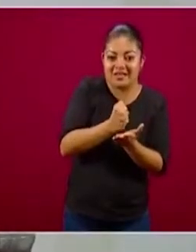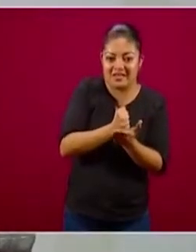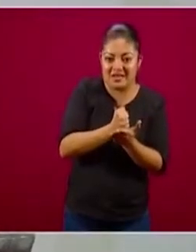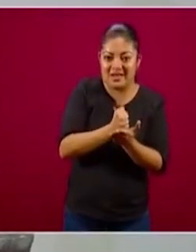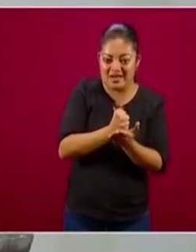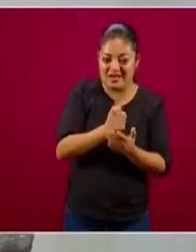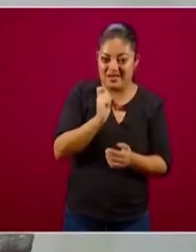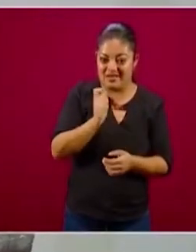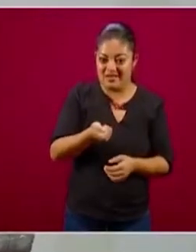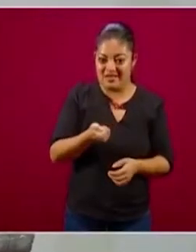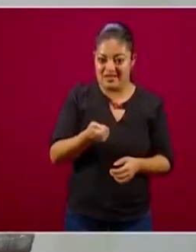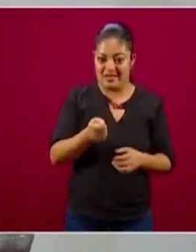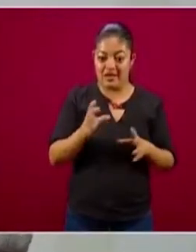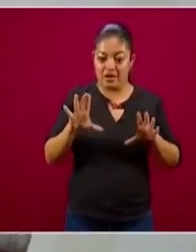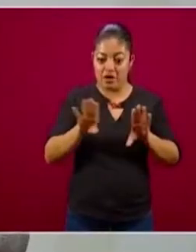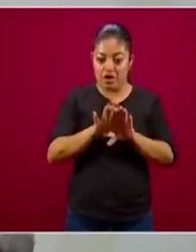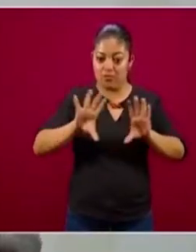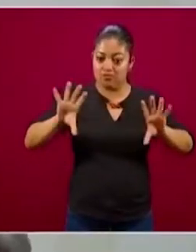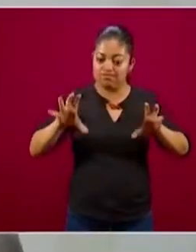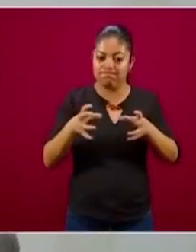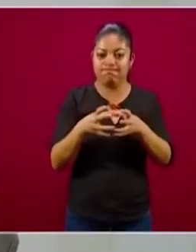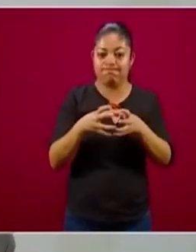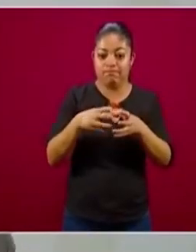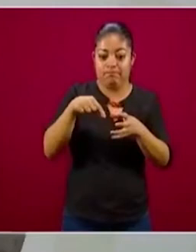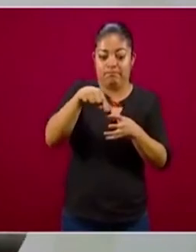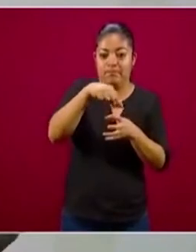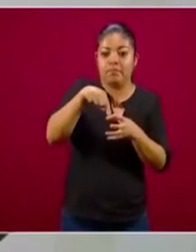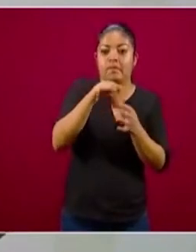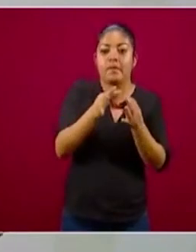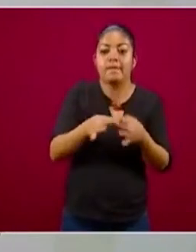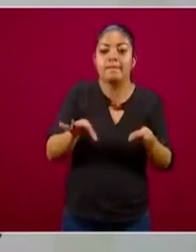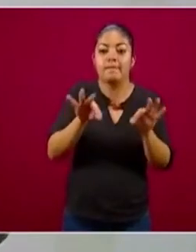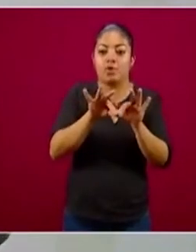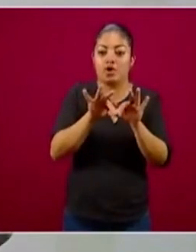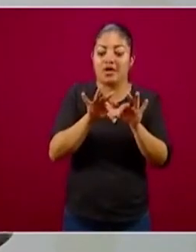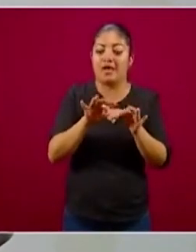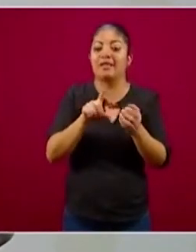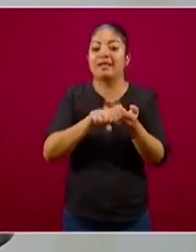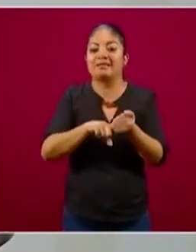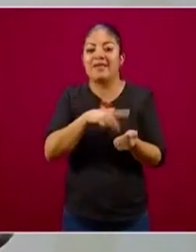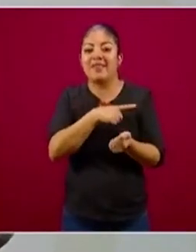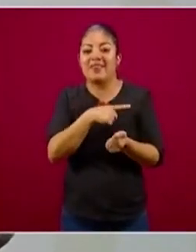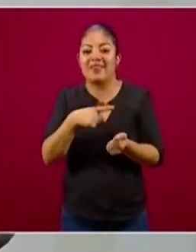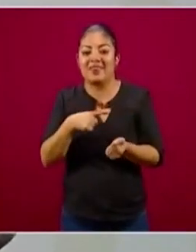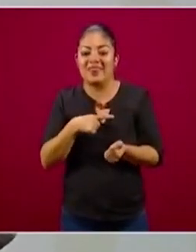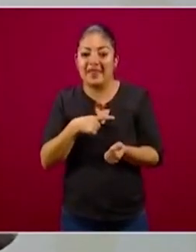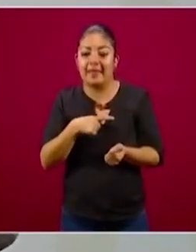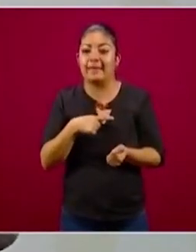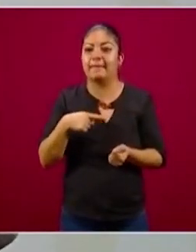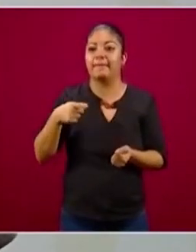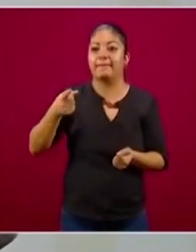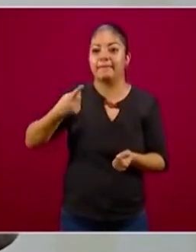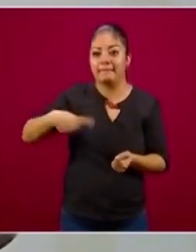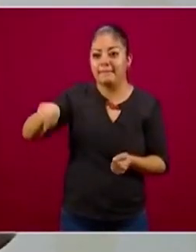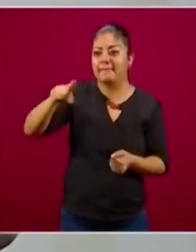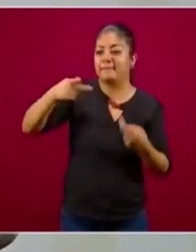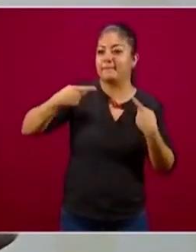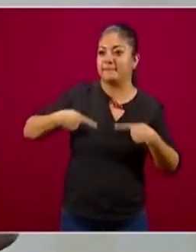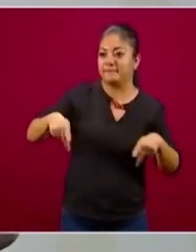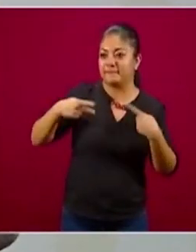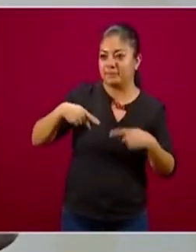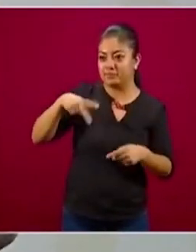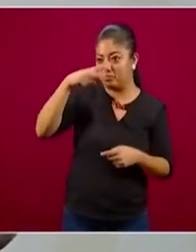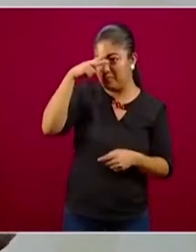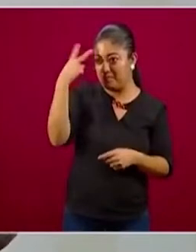nosotros y cuando en realidad la inclusión financiera es acercar a la mayor parte de la población